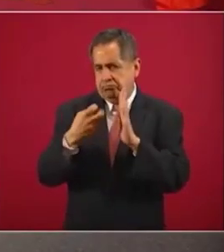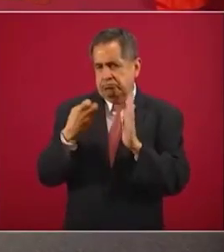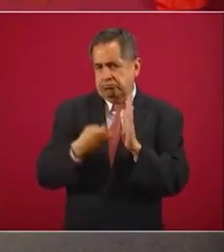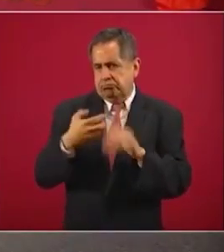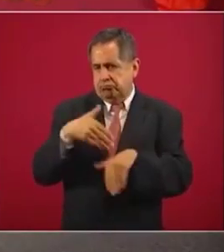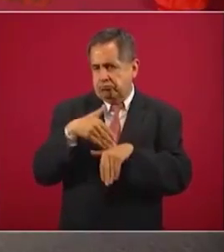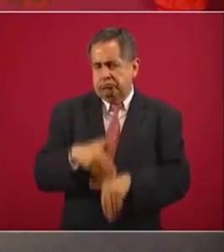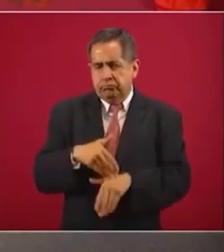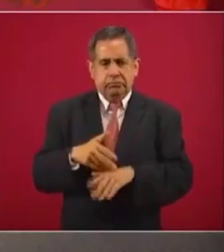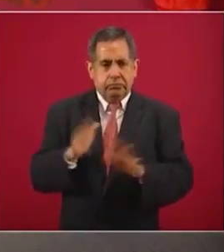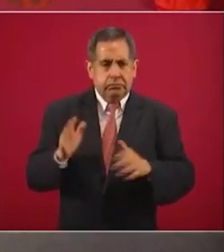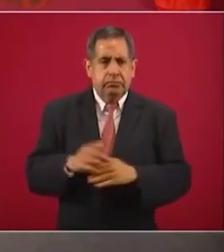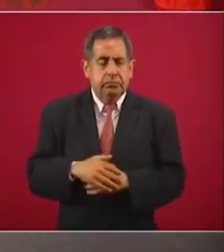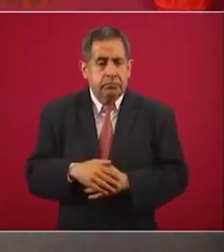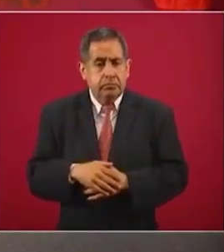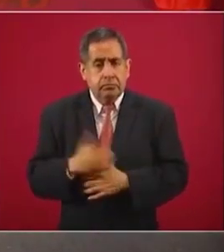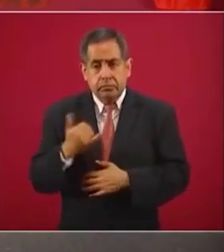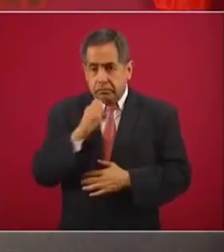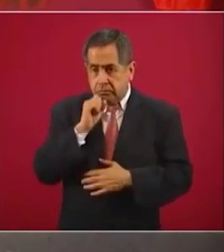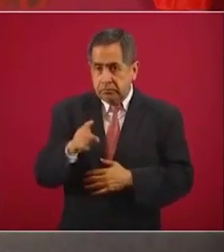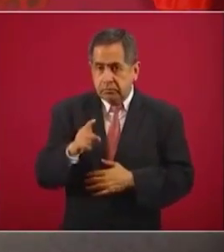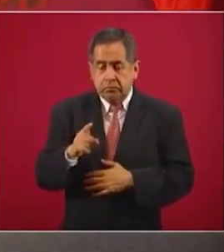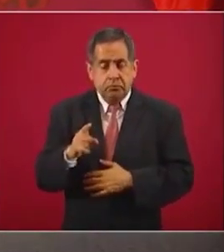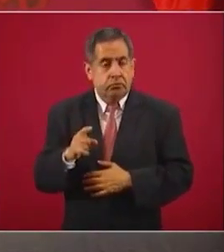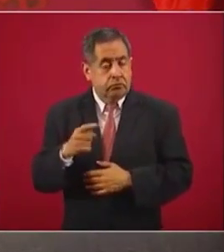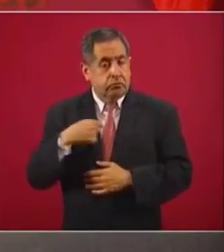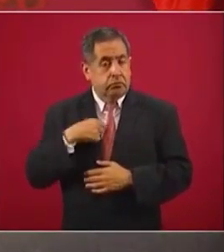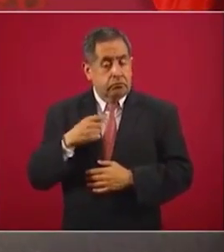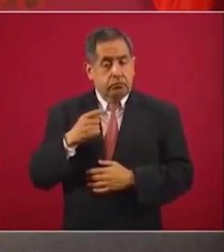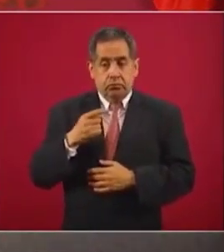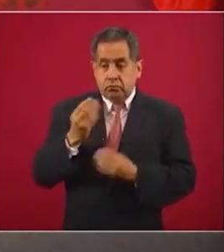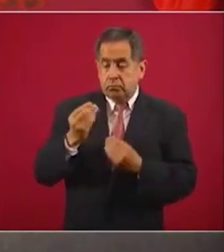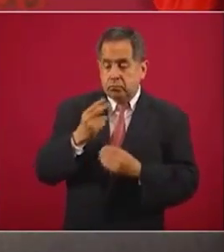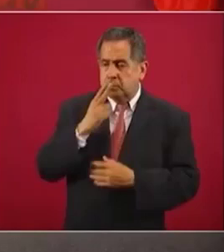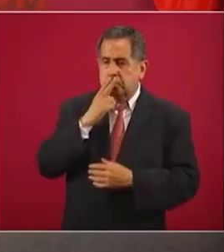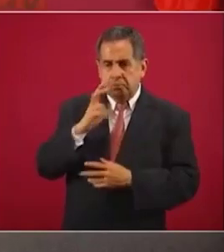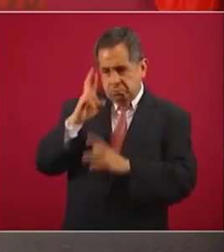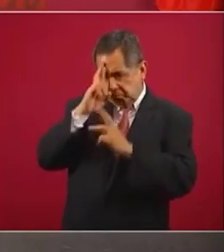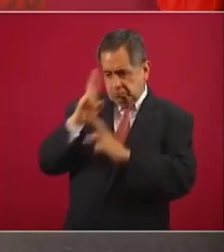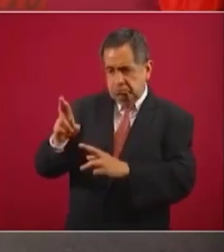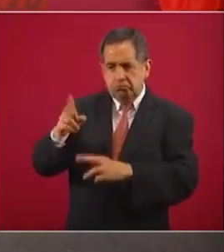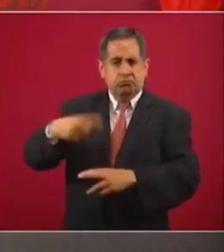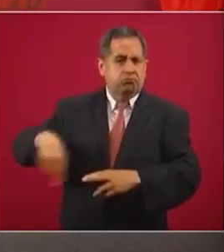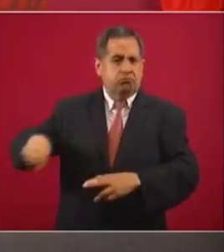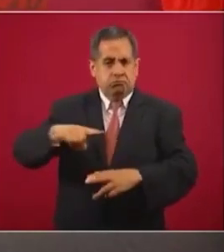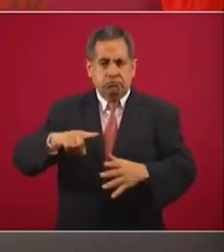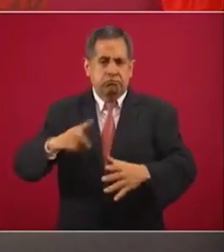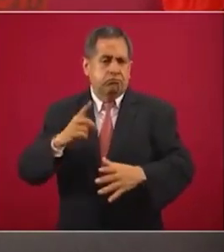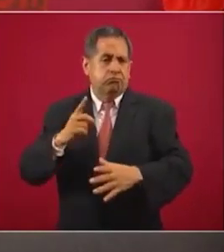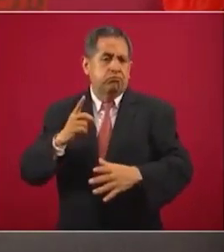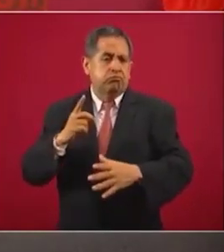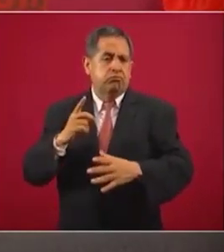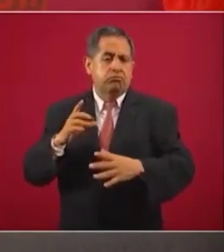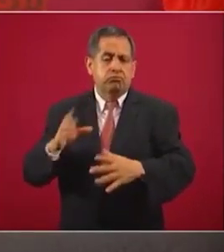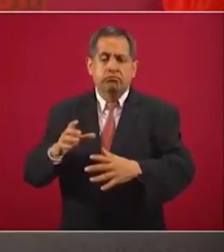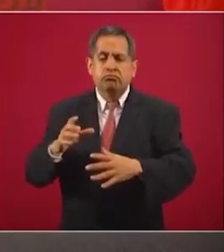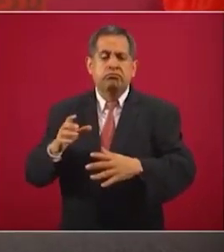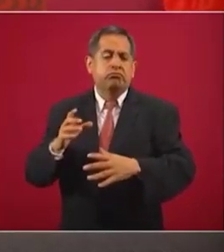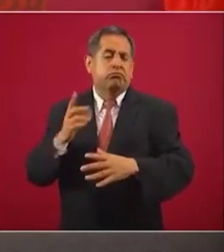Y le tengo mucho aprecio y respeto a los legisladores del PT